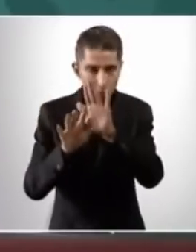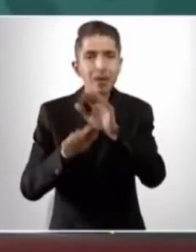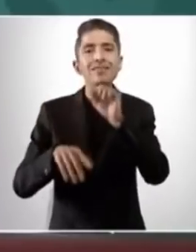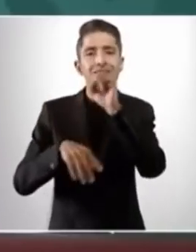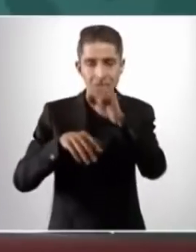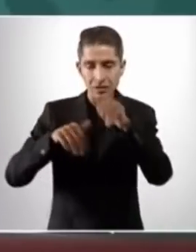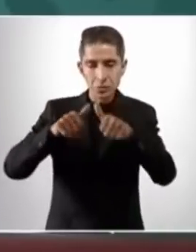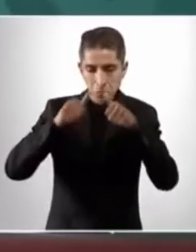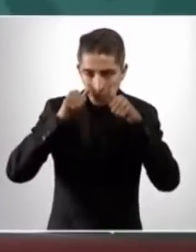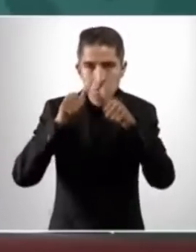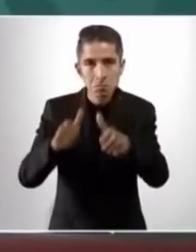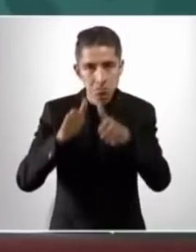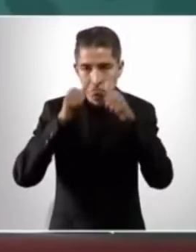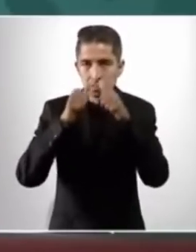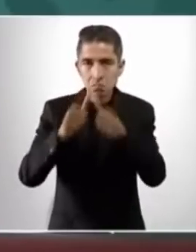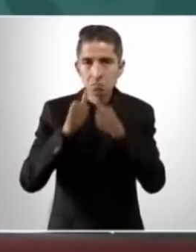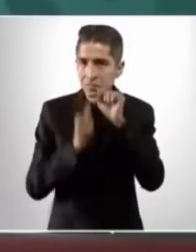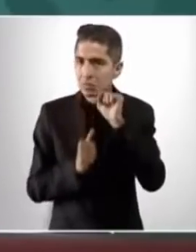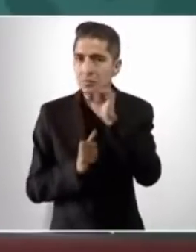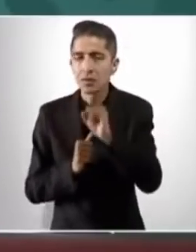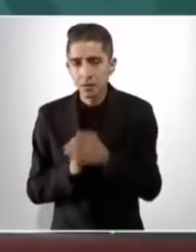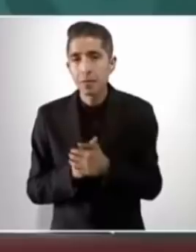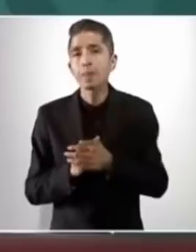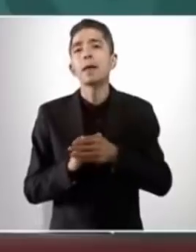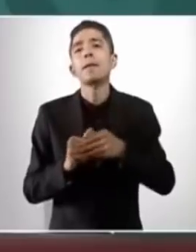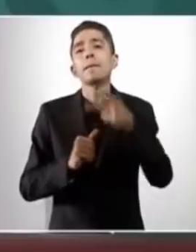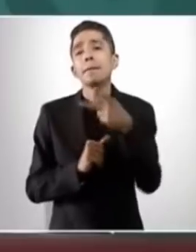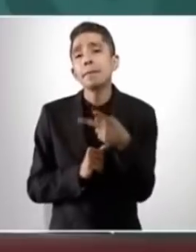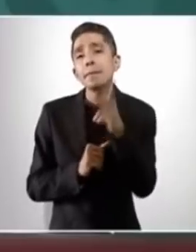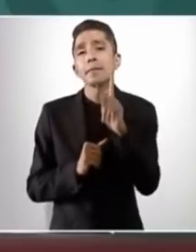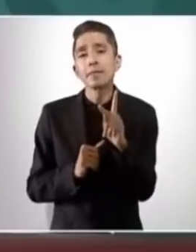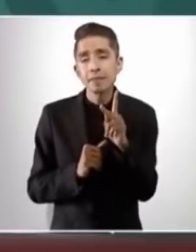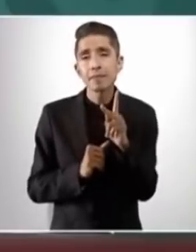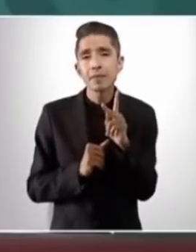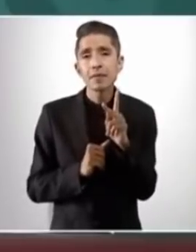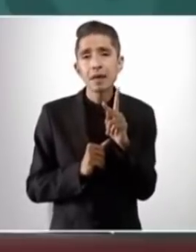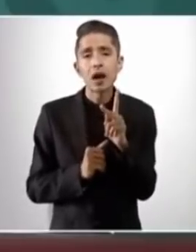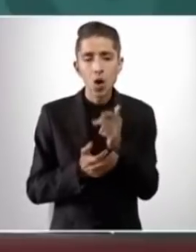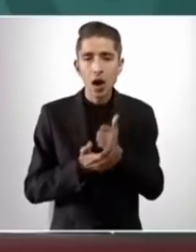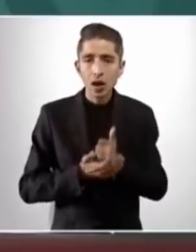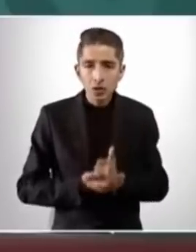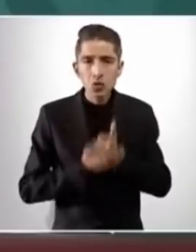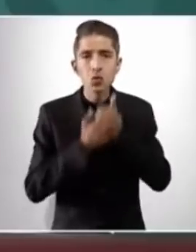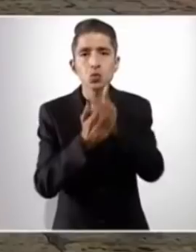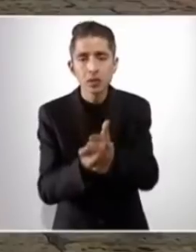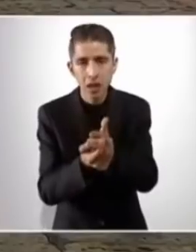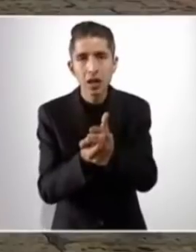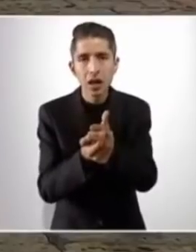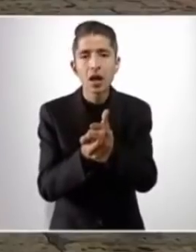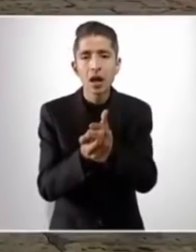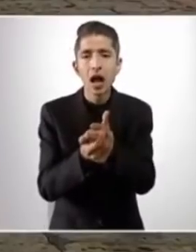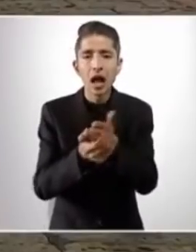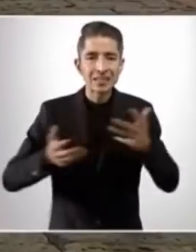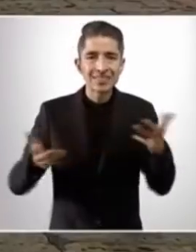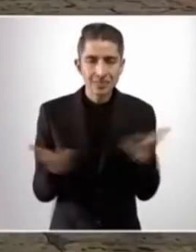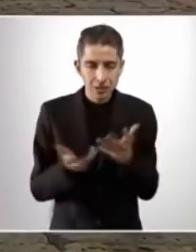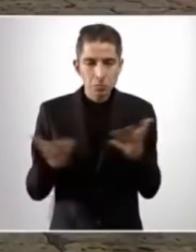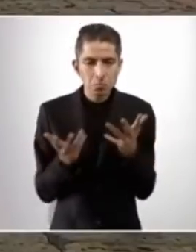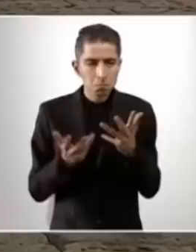Pero vamos a ayudar, como lo venimos haciendo,